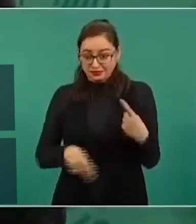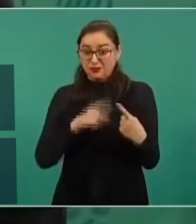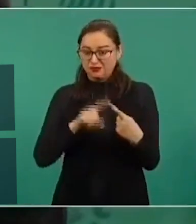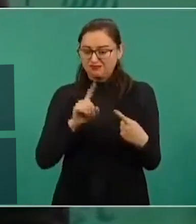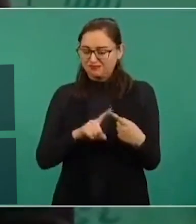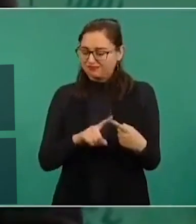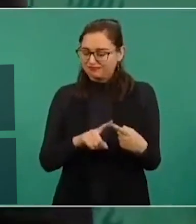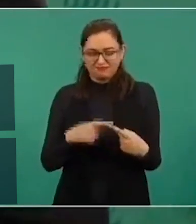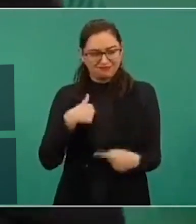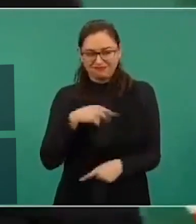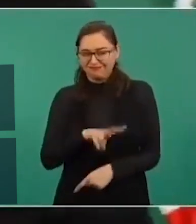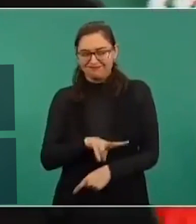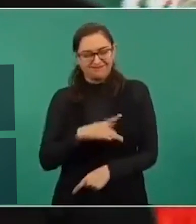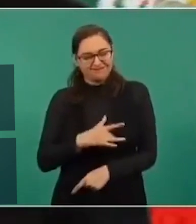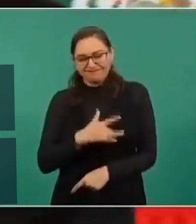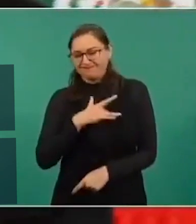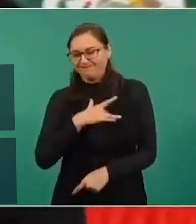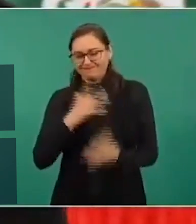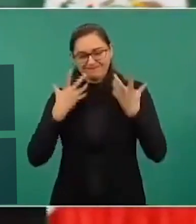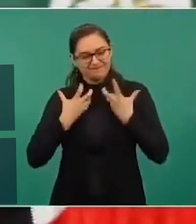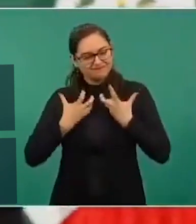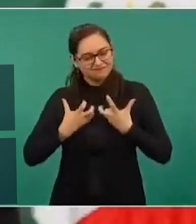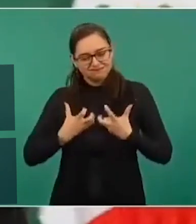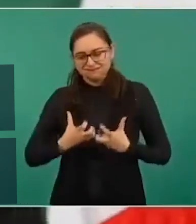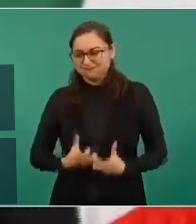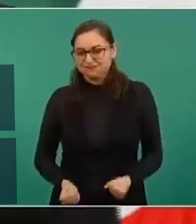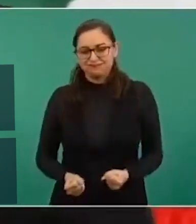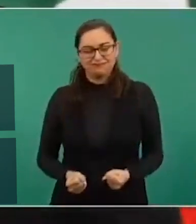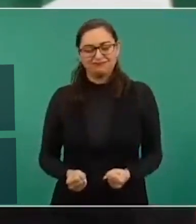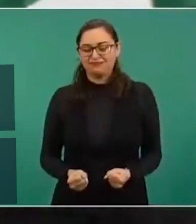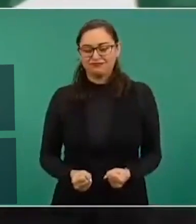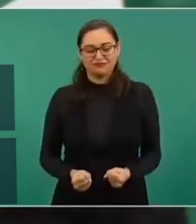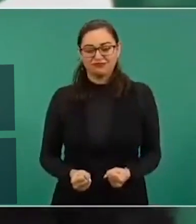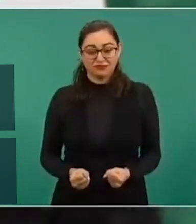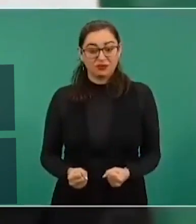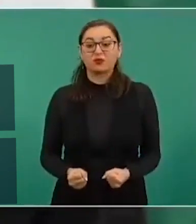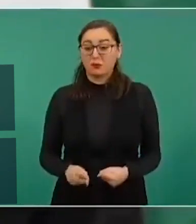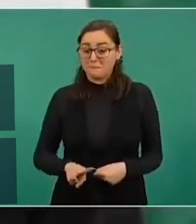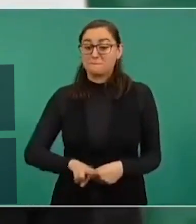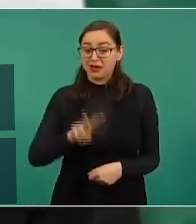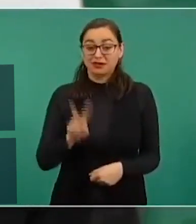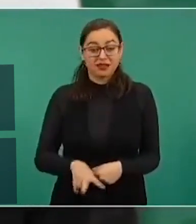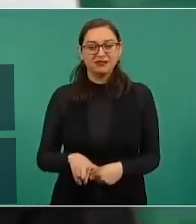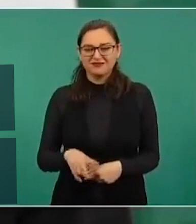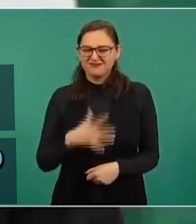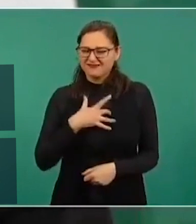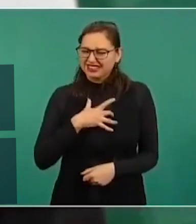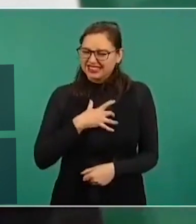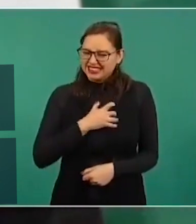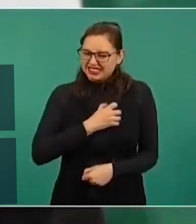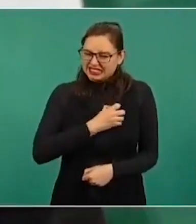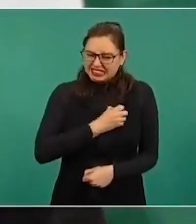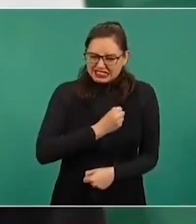ese me dolió más, porque tuvo que ver con